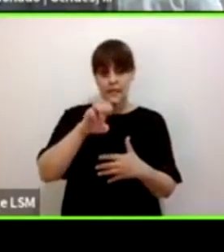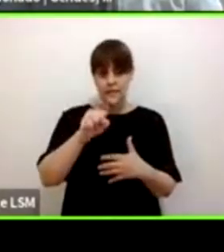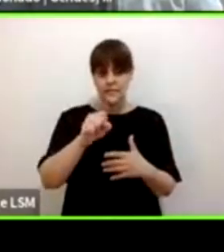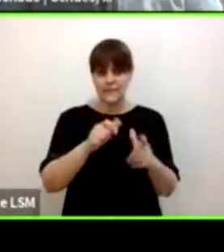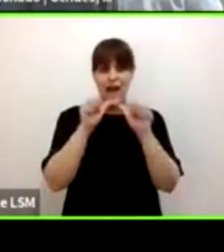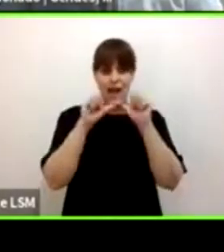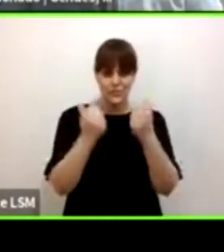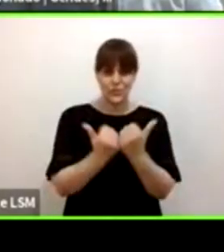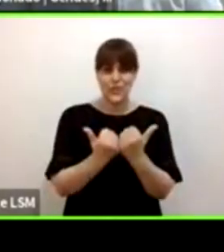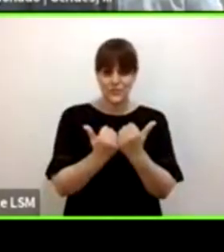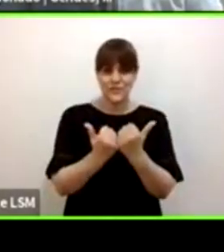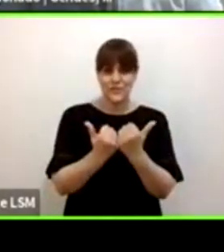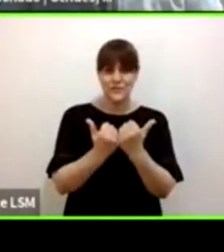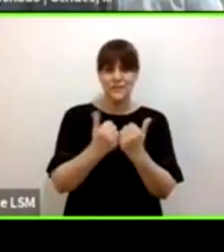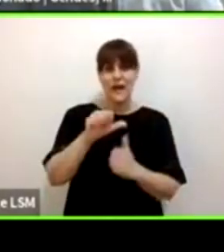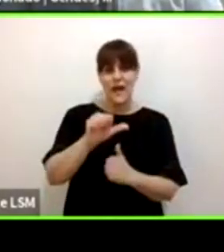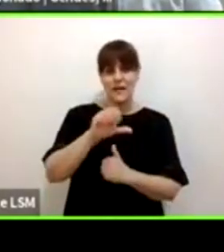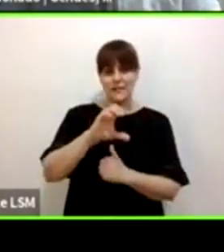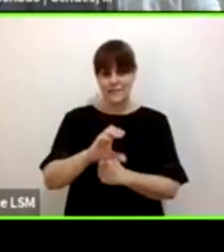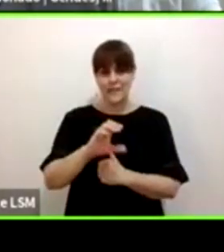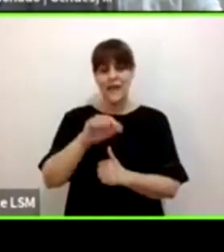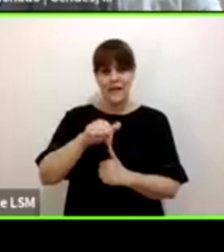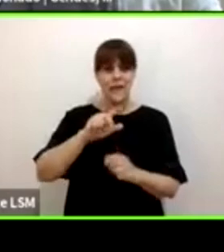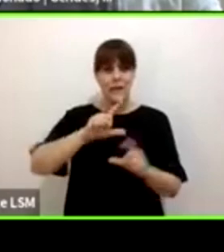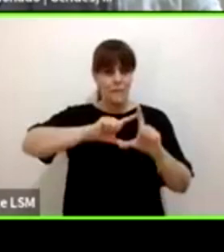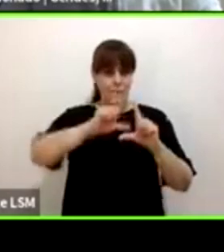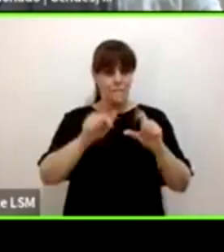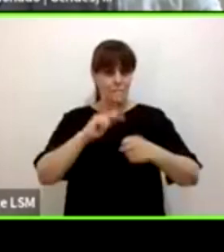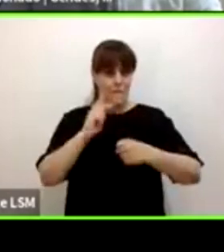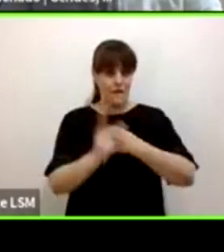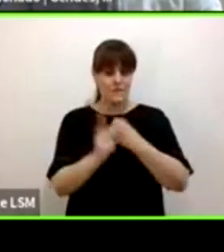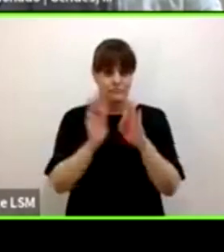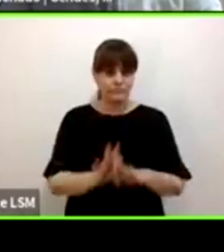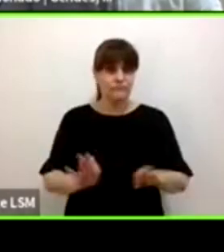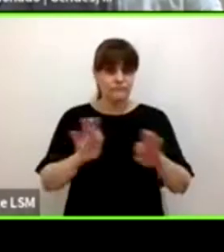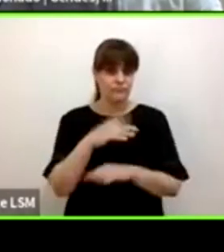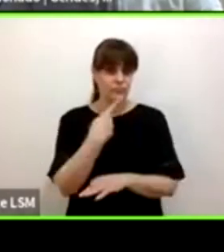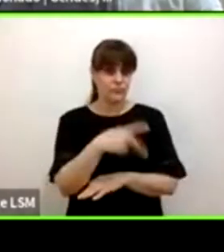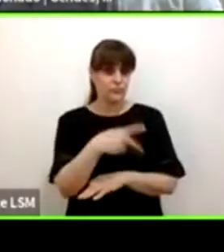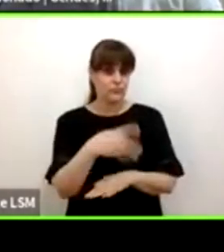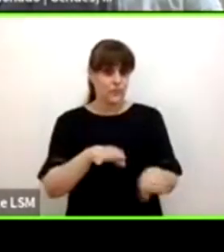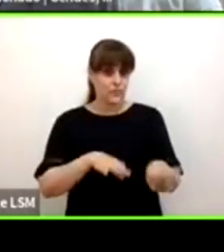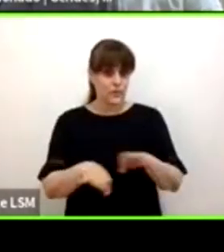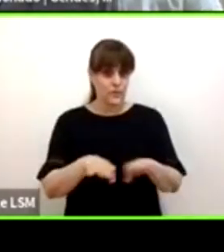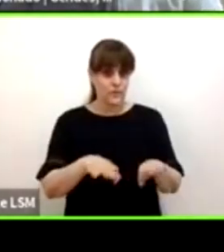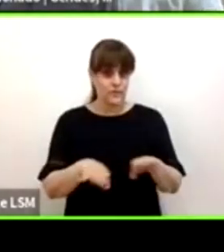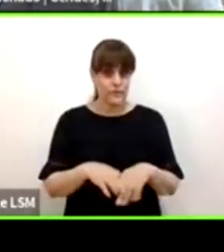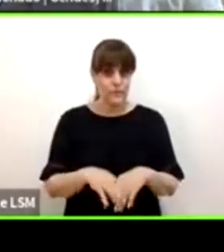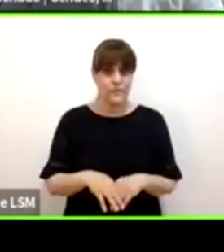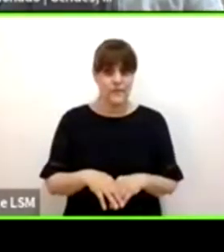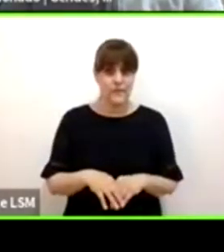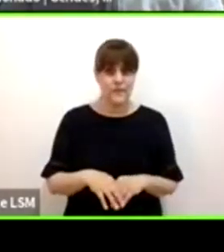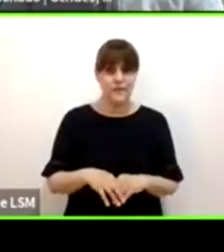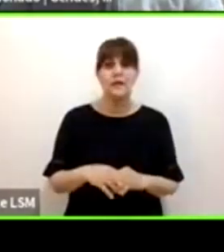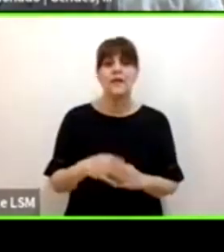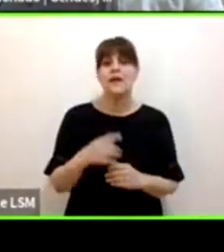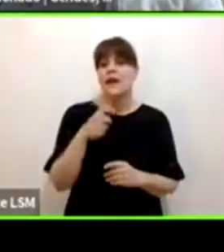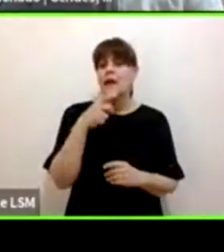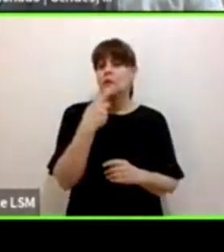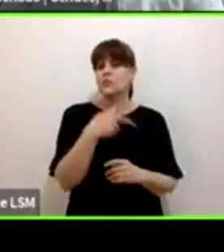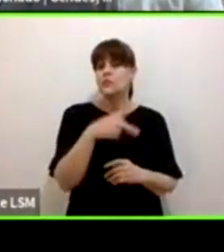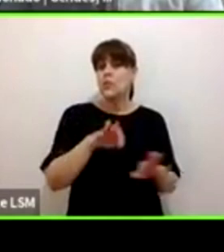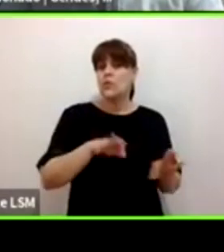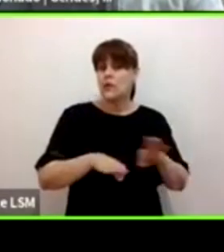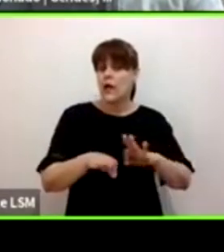es de verdad muy importante en este país. en la Ibero le debemos diagnósticos de acompañamiento de